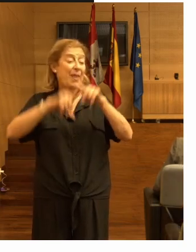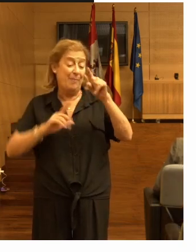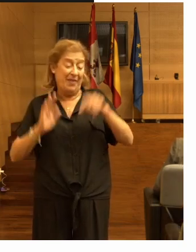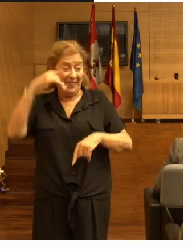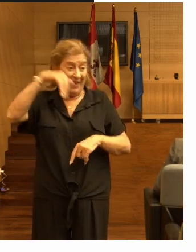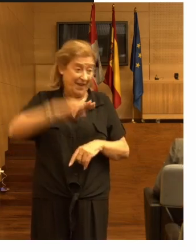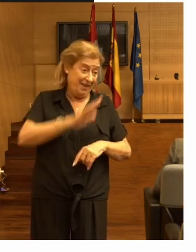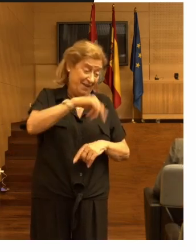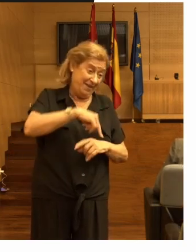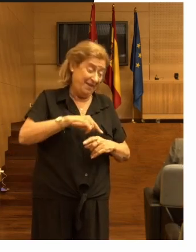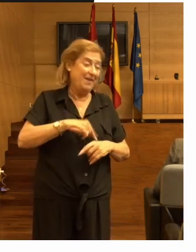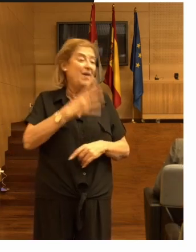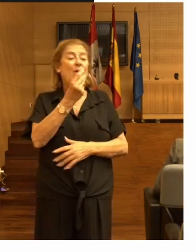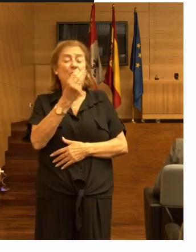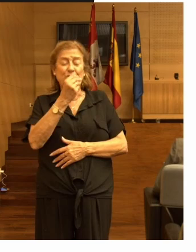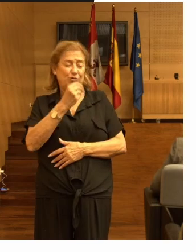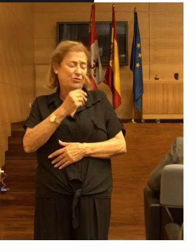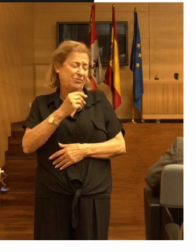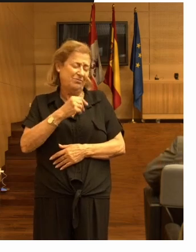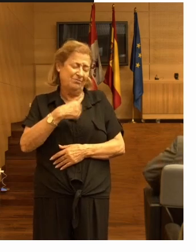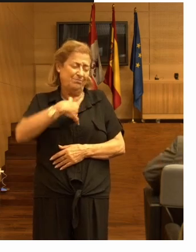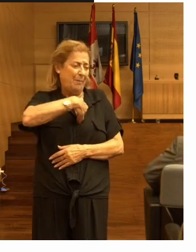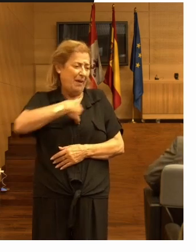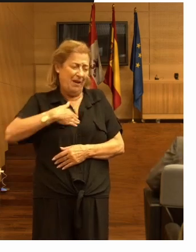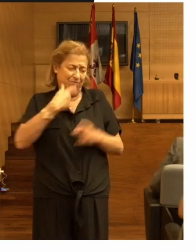hay muchísimos factores